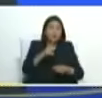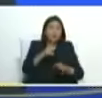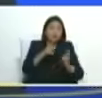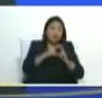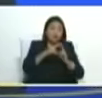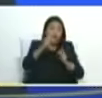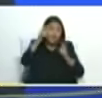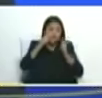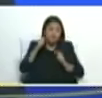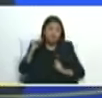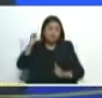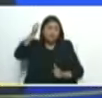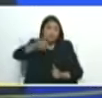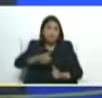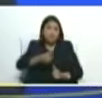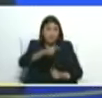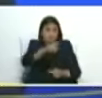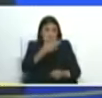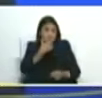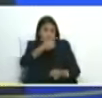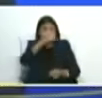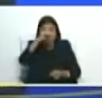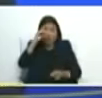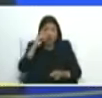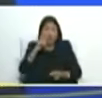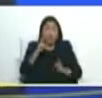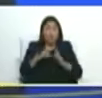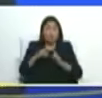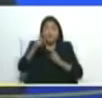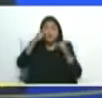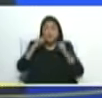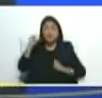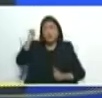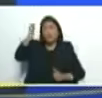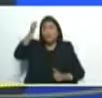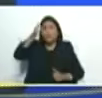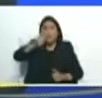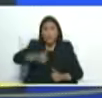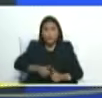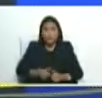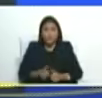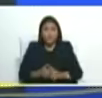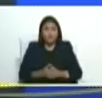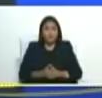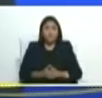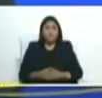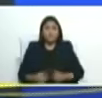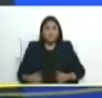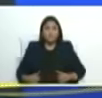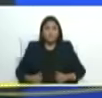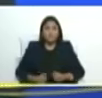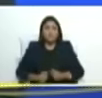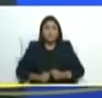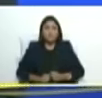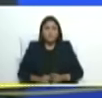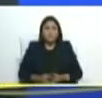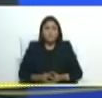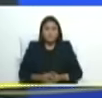bueno como Diosdado que tuvo el privilegio la virtud González López